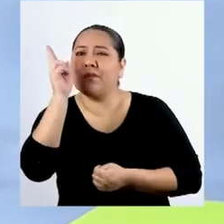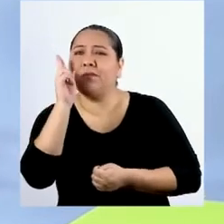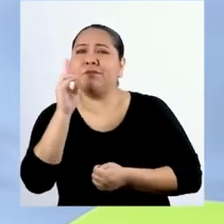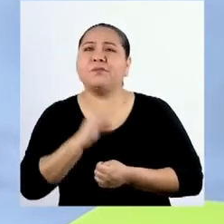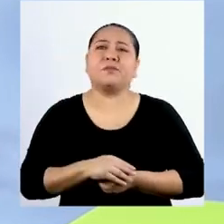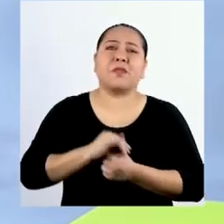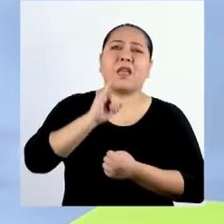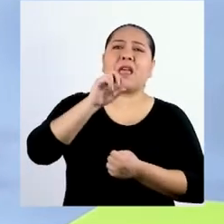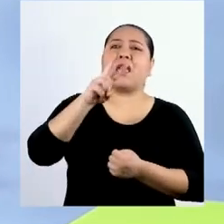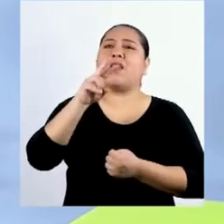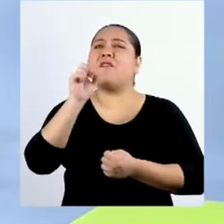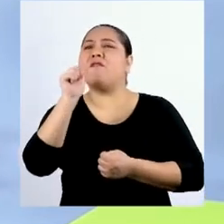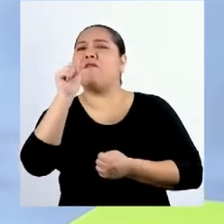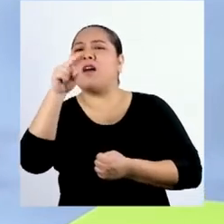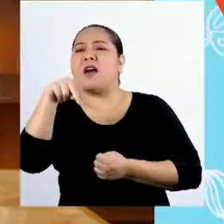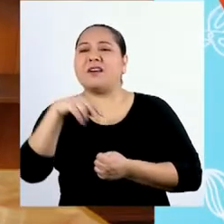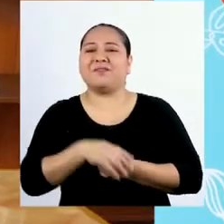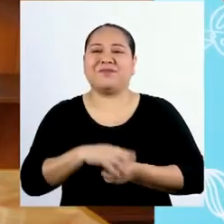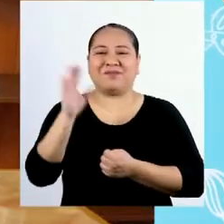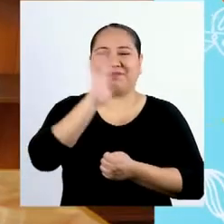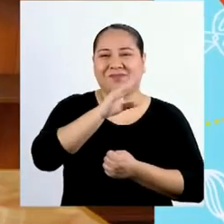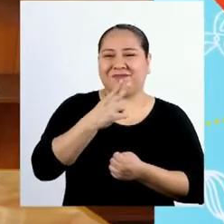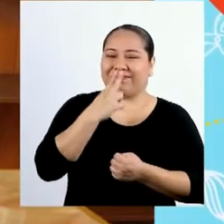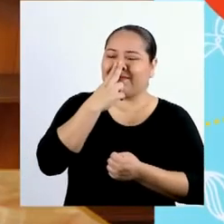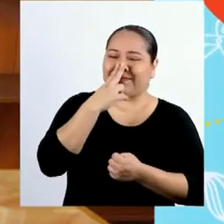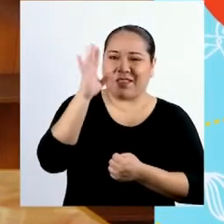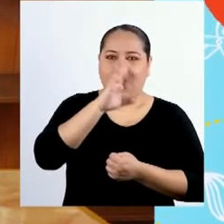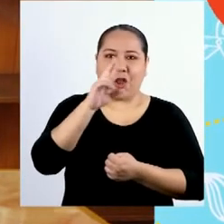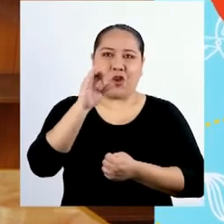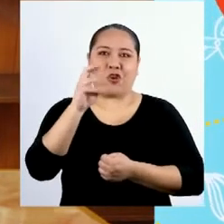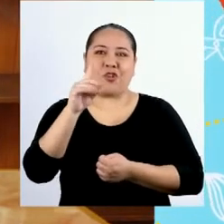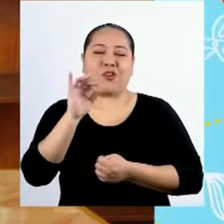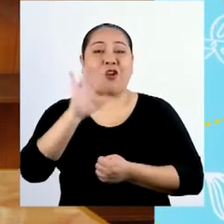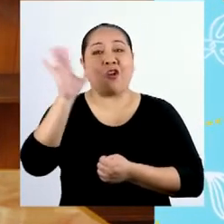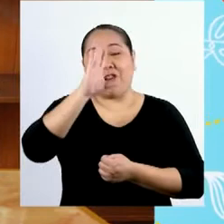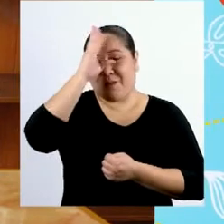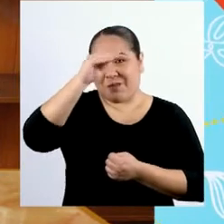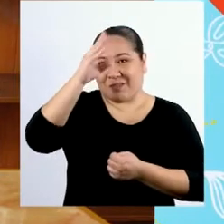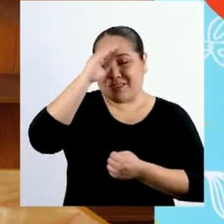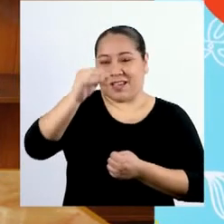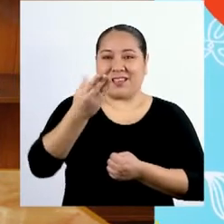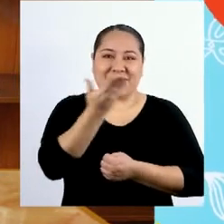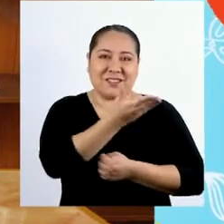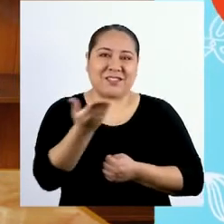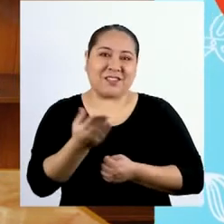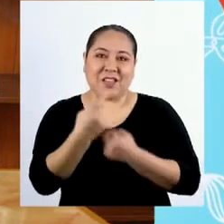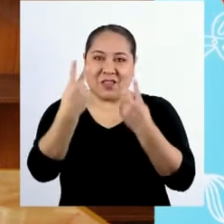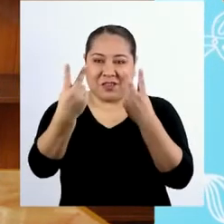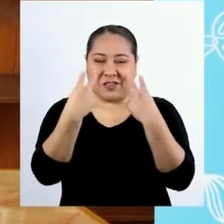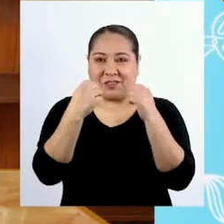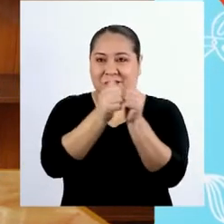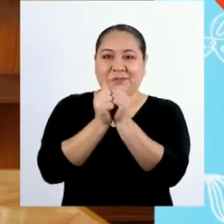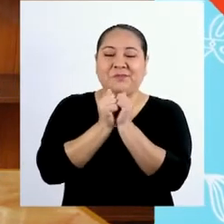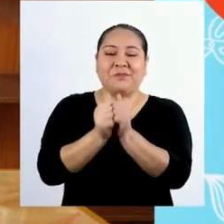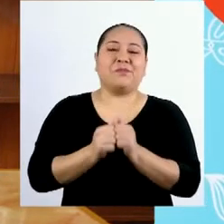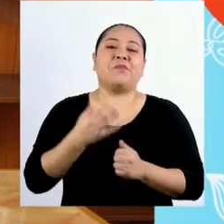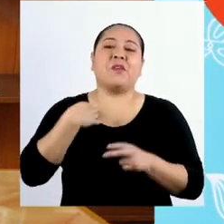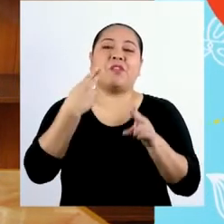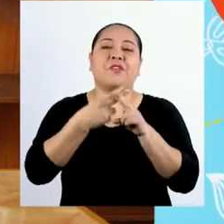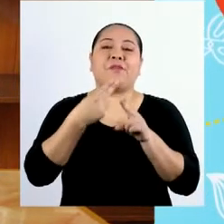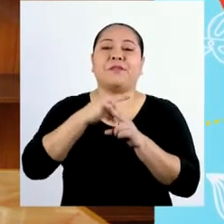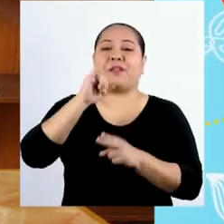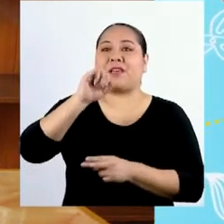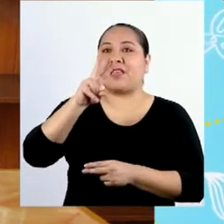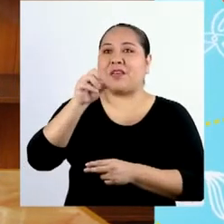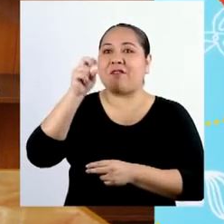profesor Iván Figueroa. ¡Hola, tocino! ¡Hola, Rodrigo! ¡Hola, chicas y chicos que nos acompañan! Mi